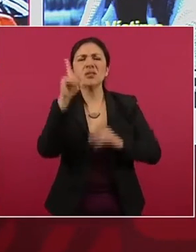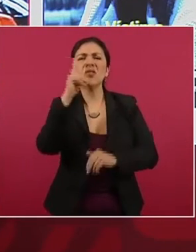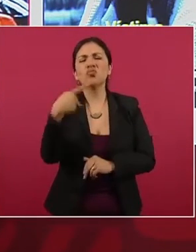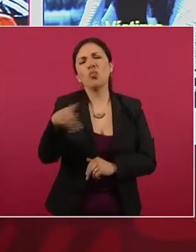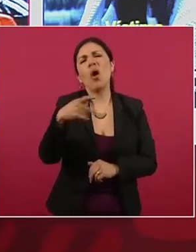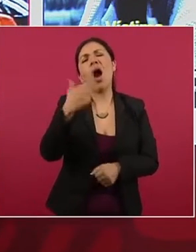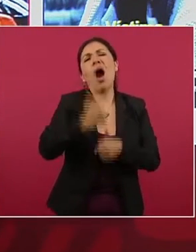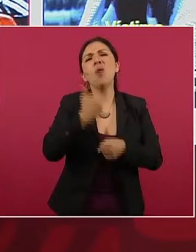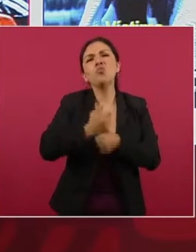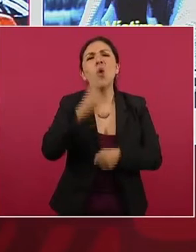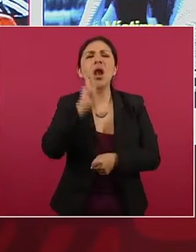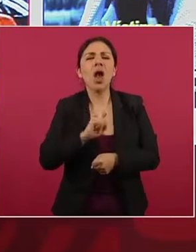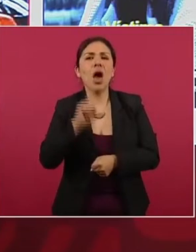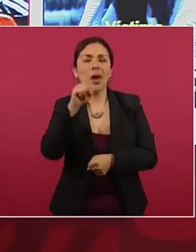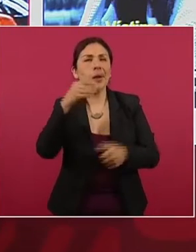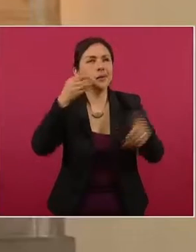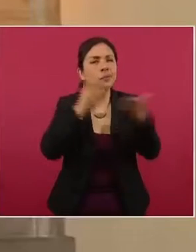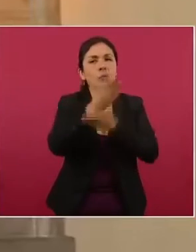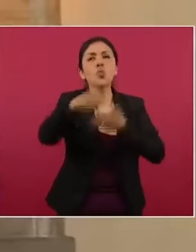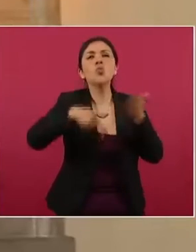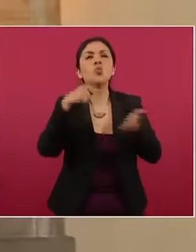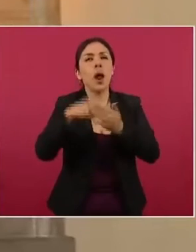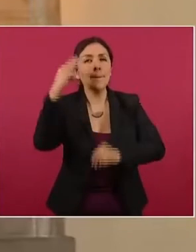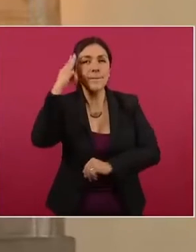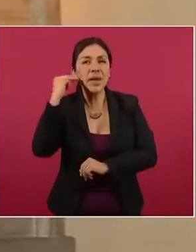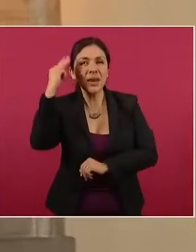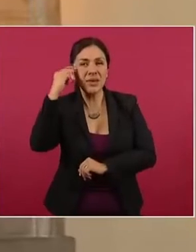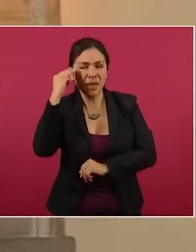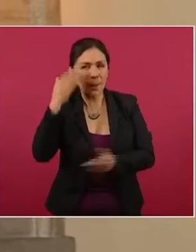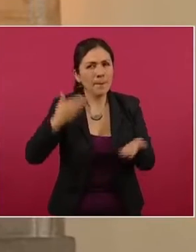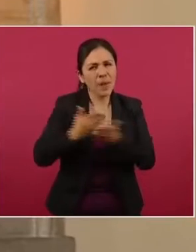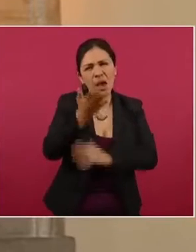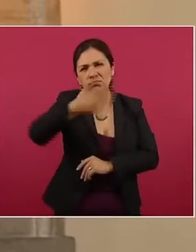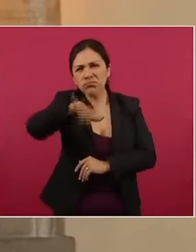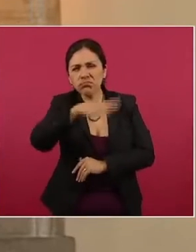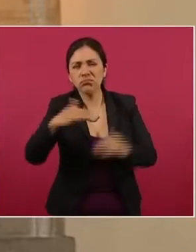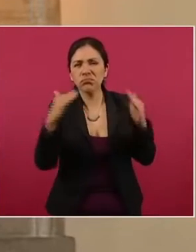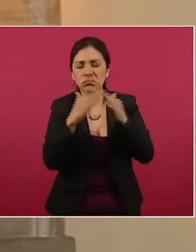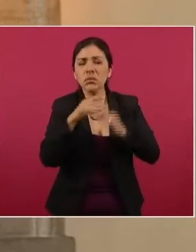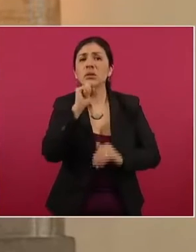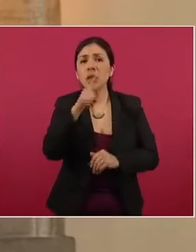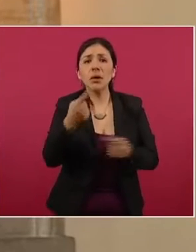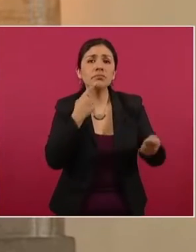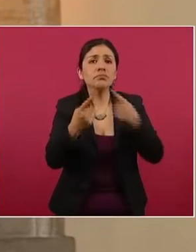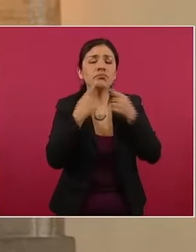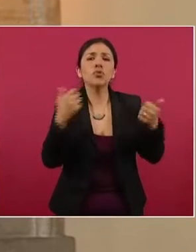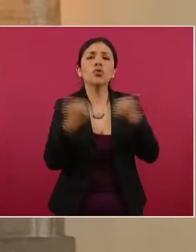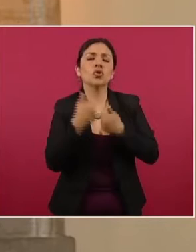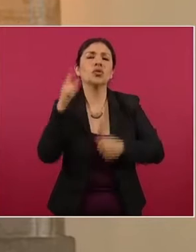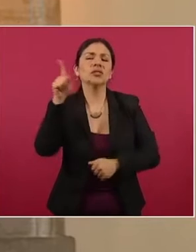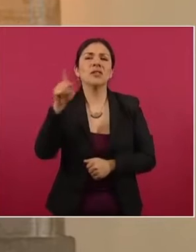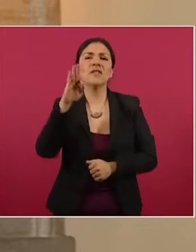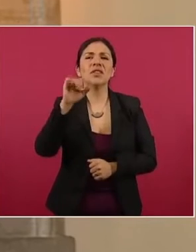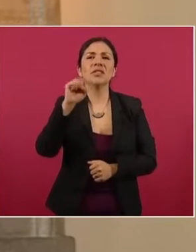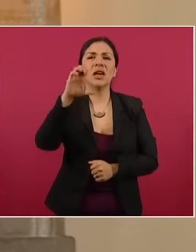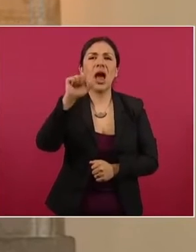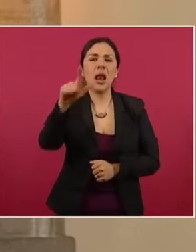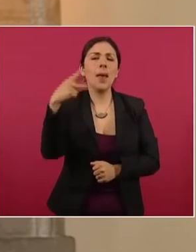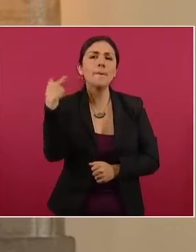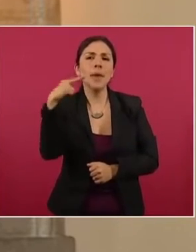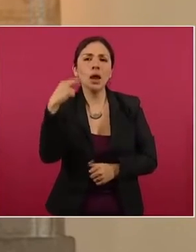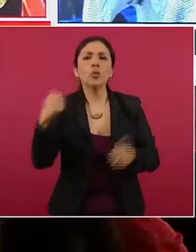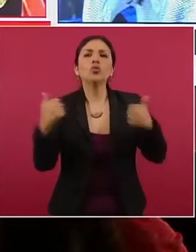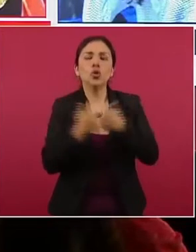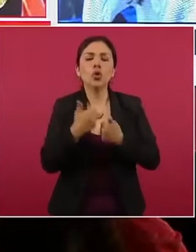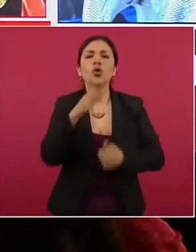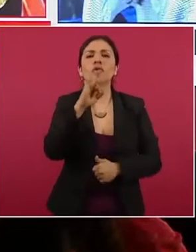probable responsable en Mérida y Yucatán, también en una acción de un buen trabajo de la Fiscalía de Veracruz en coordinación